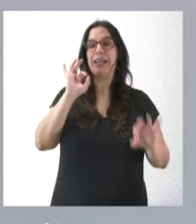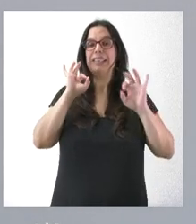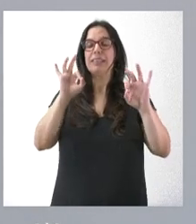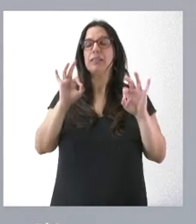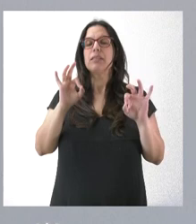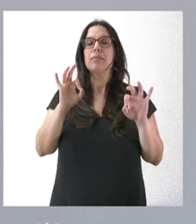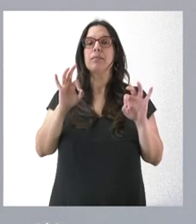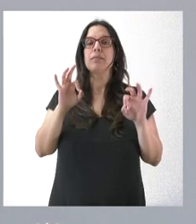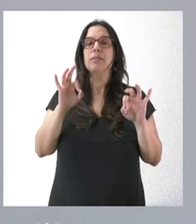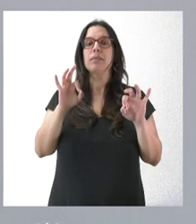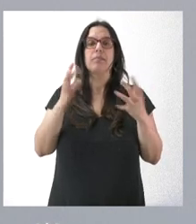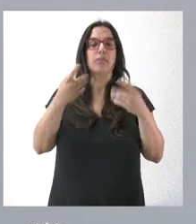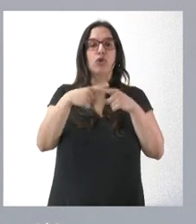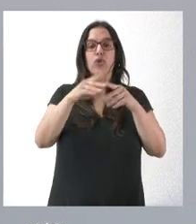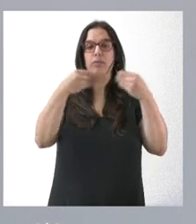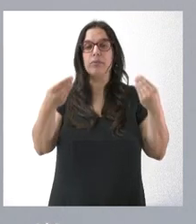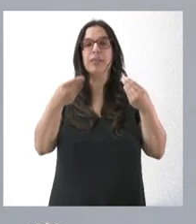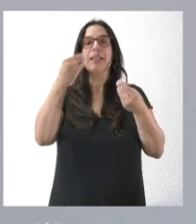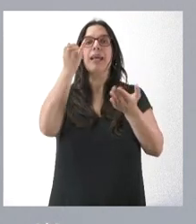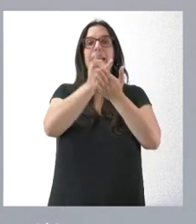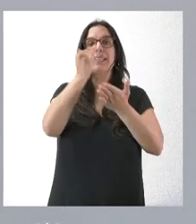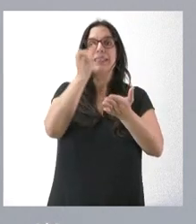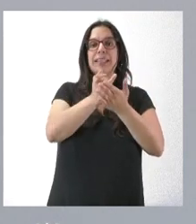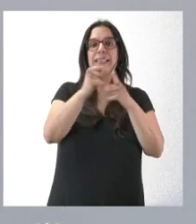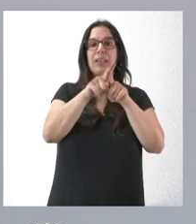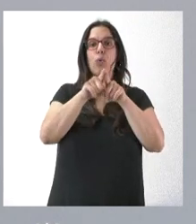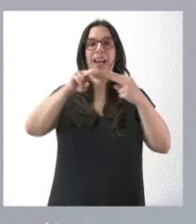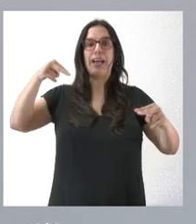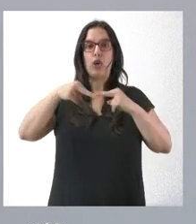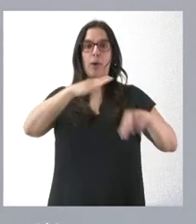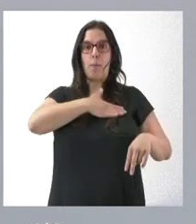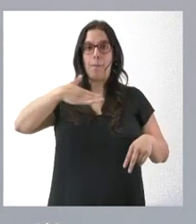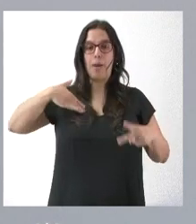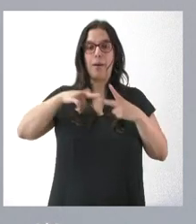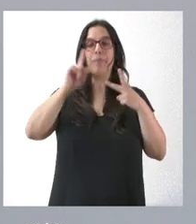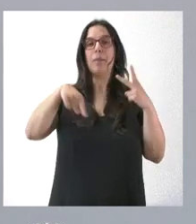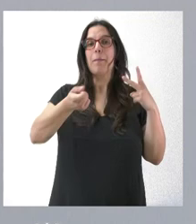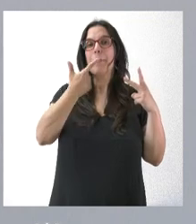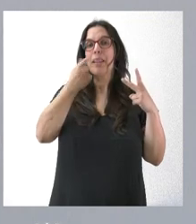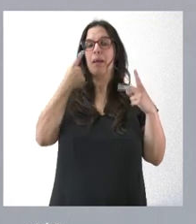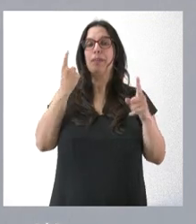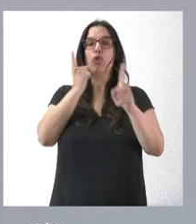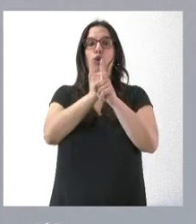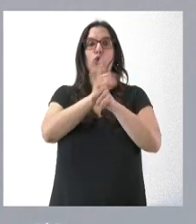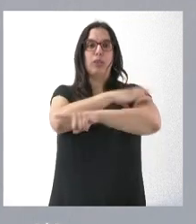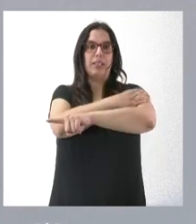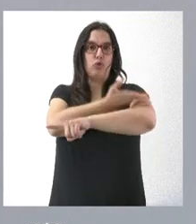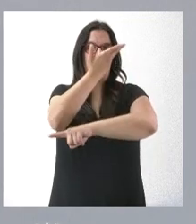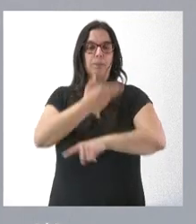trata de fungibles para el test genómico de mama y un medicamento antihipertensivo.